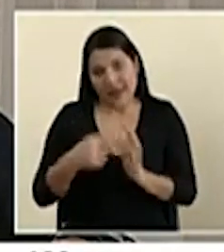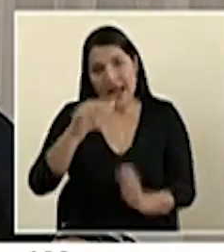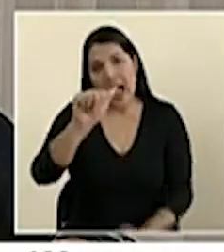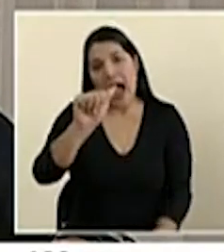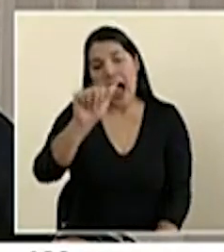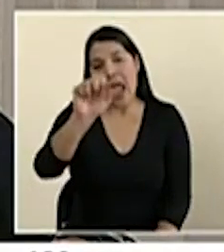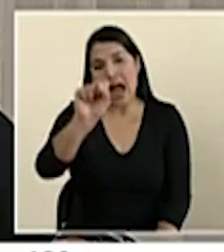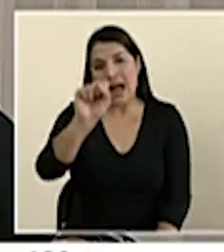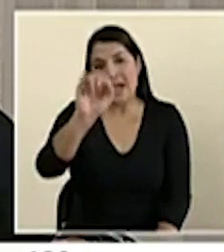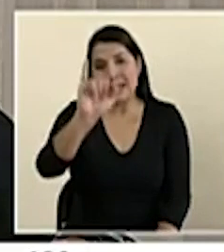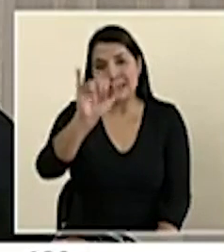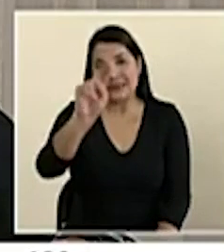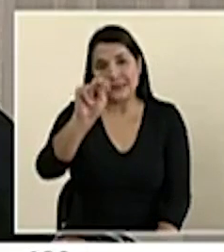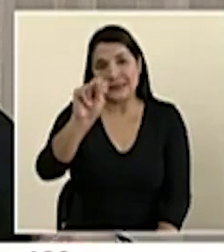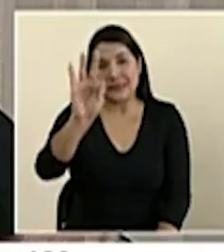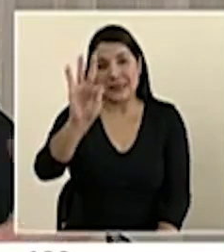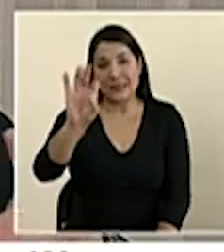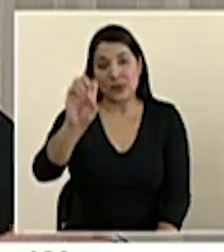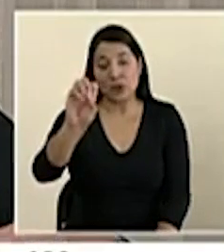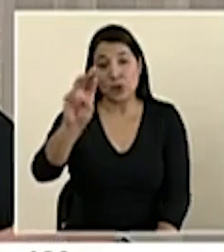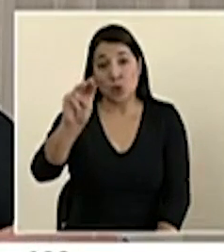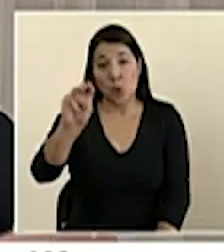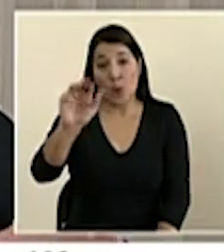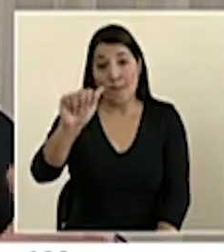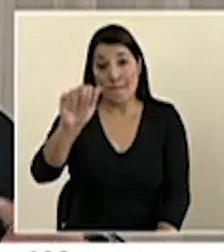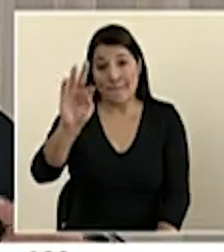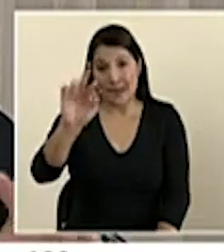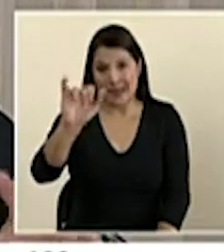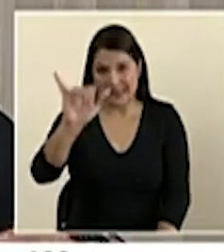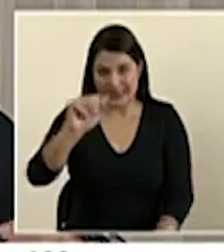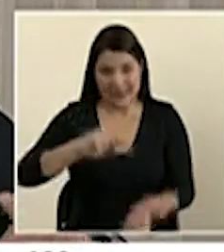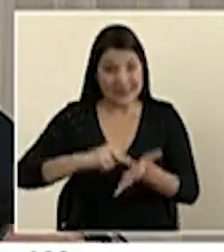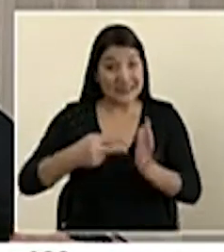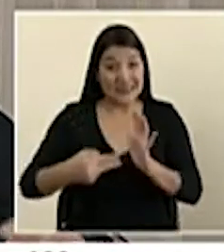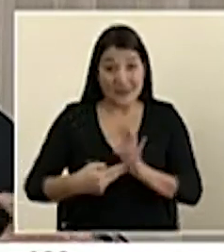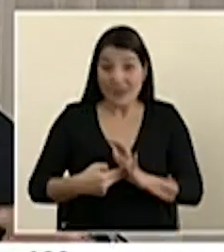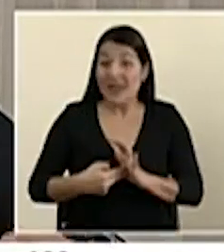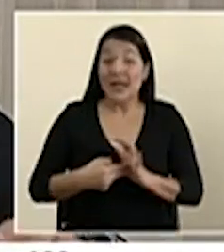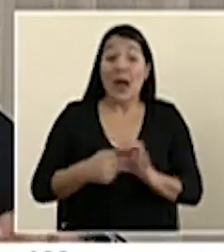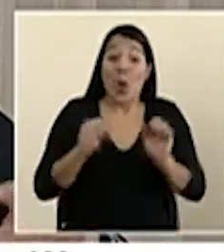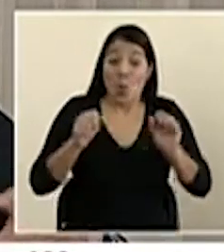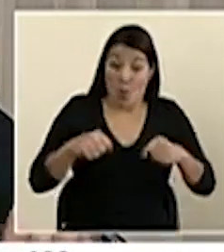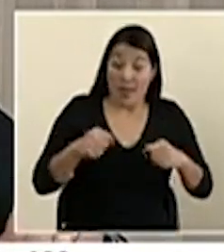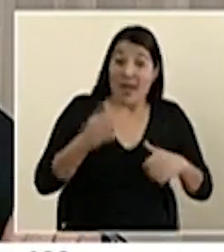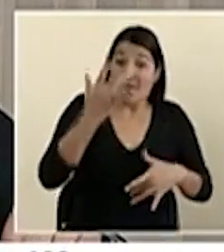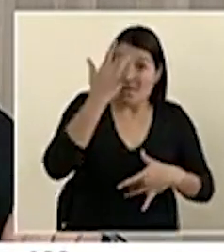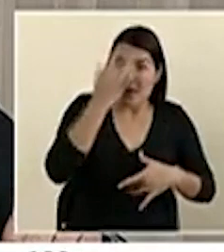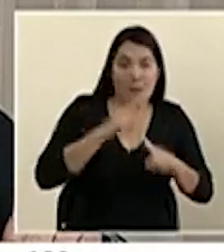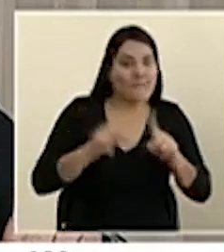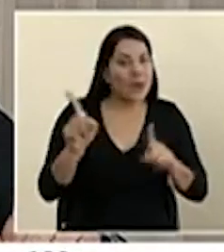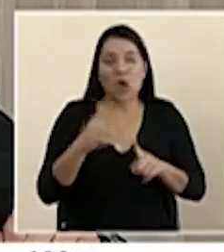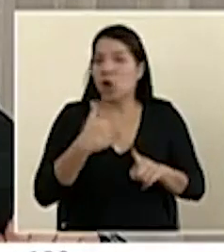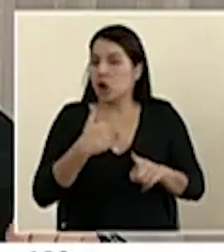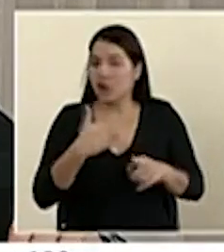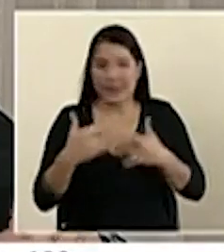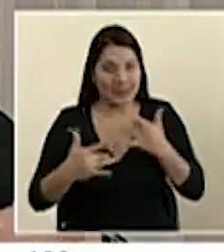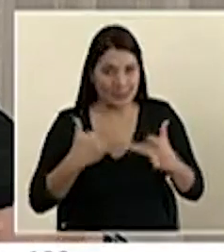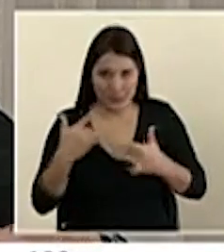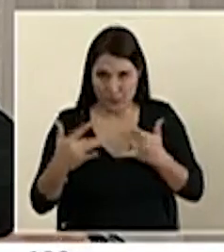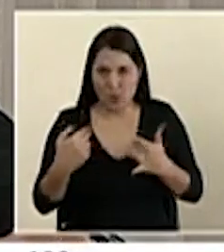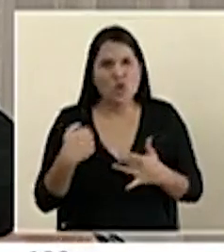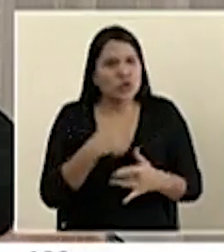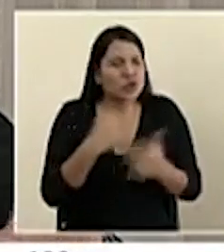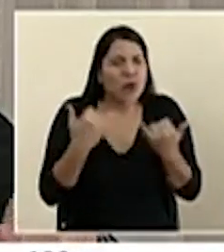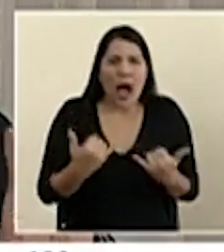eventualmente estar con el virus, pero no transmitiéndolo. Nosotros hemos hecho dentro de la definición de caso para encontrar todos los pacientes COVID-19